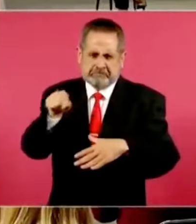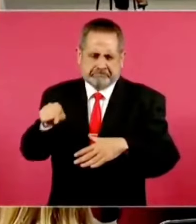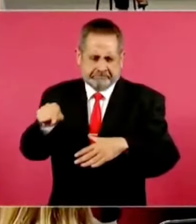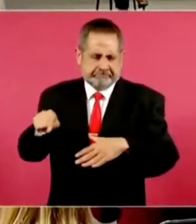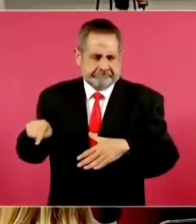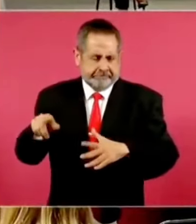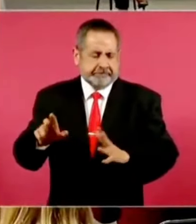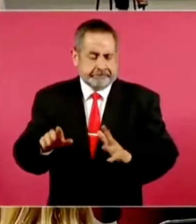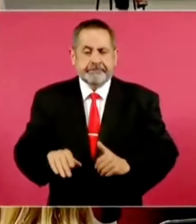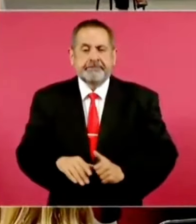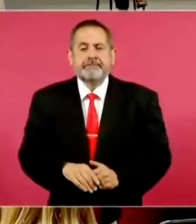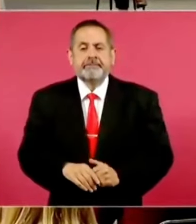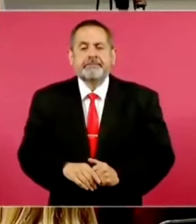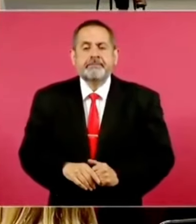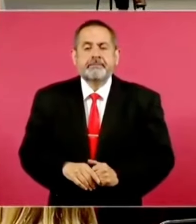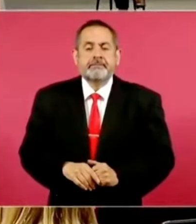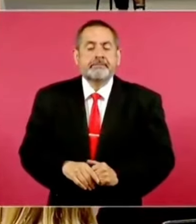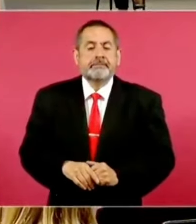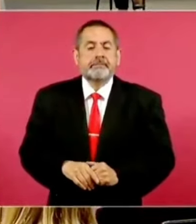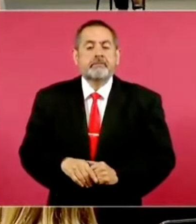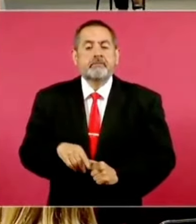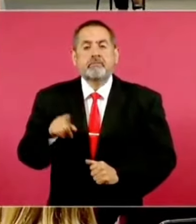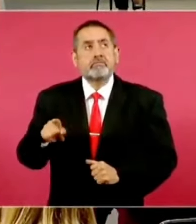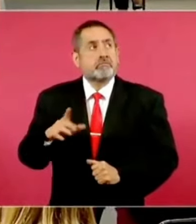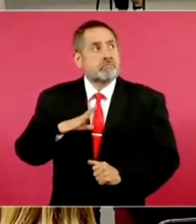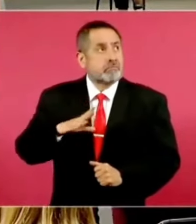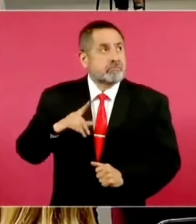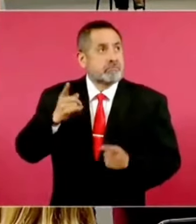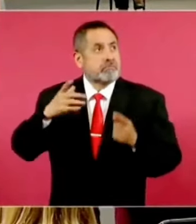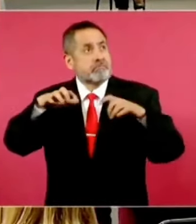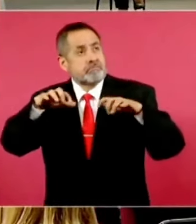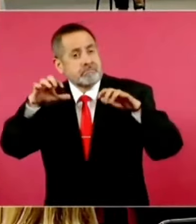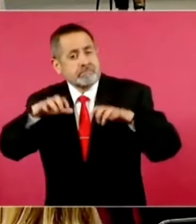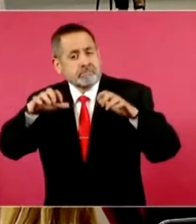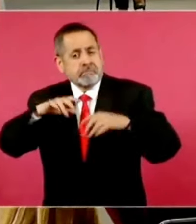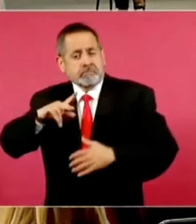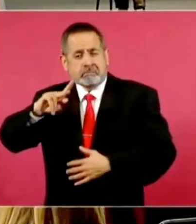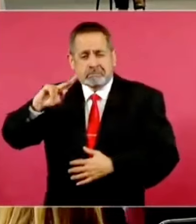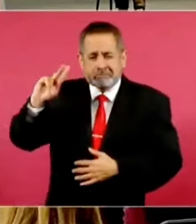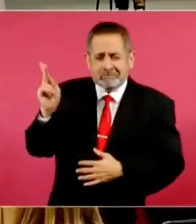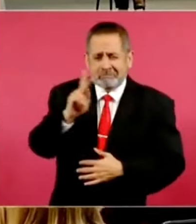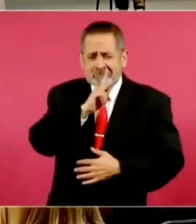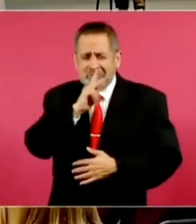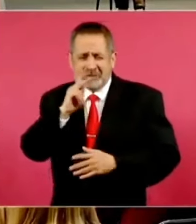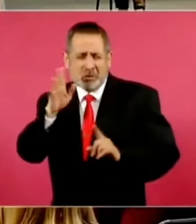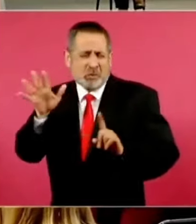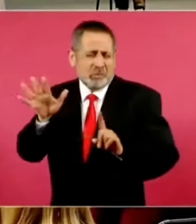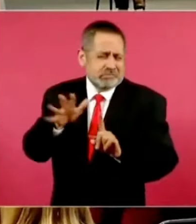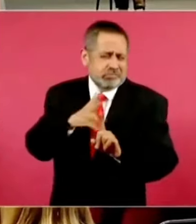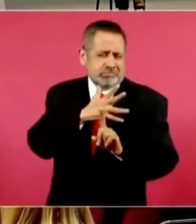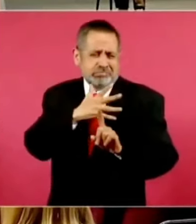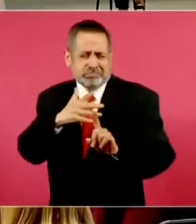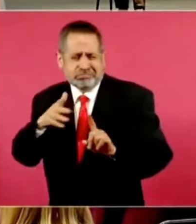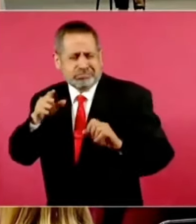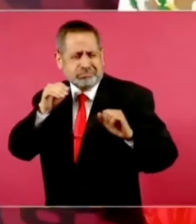y venía lluvia, un viento fuerte, y el niño